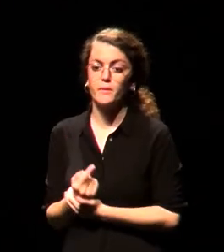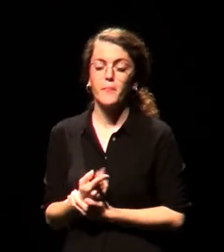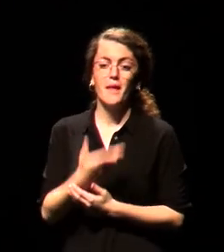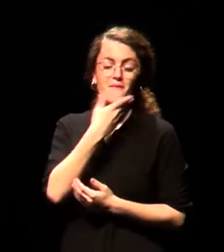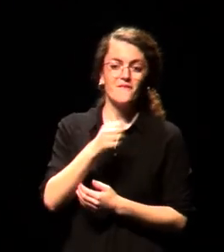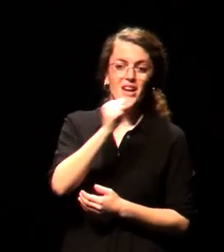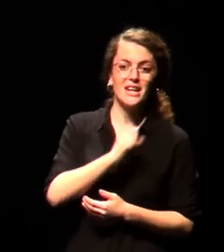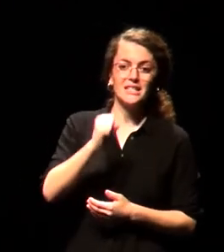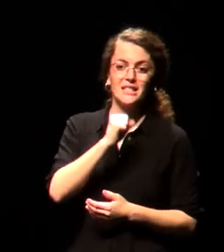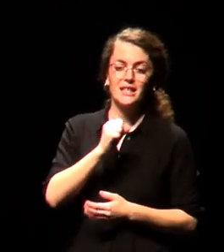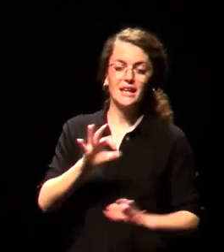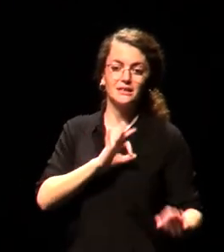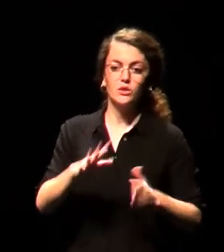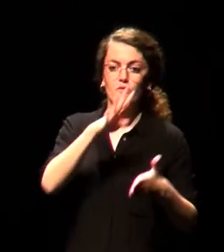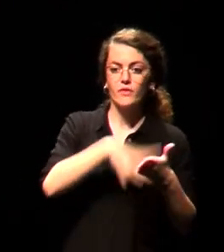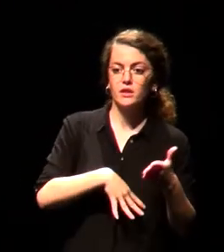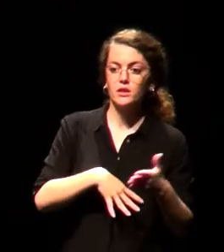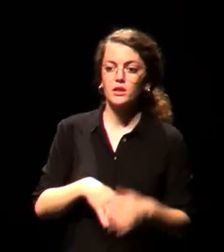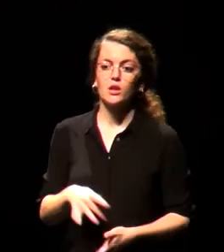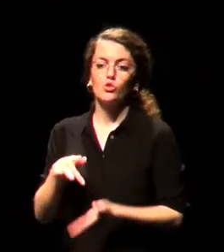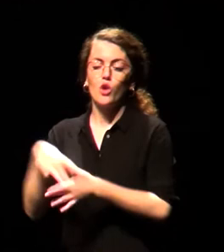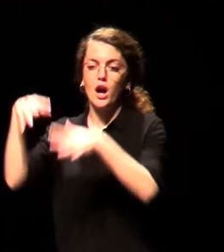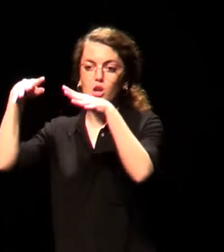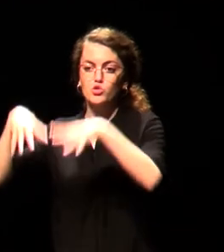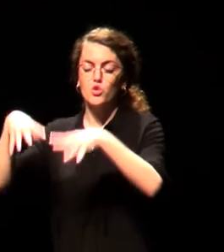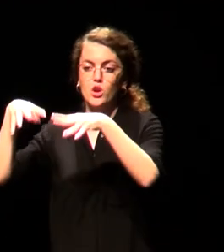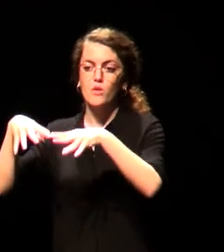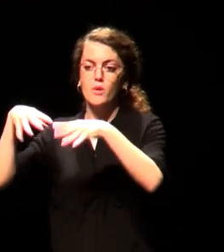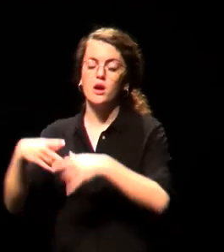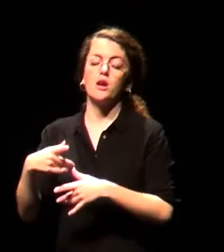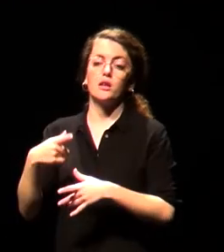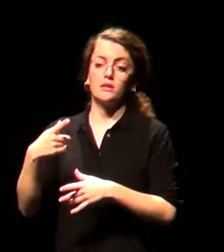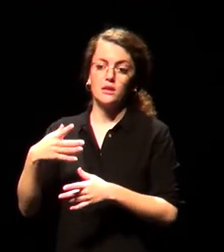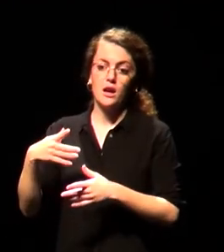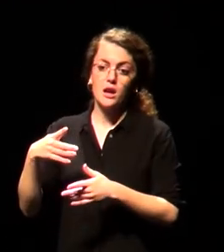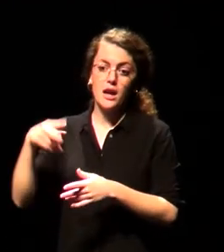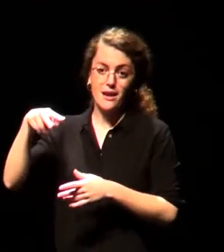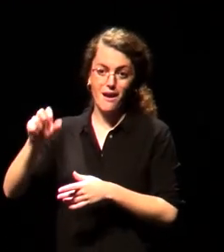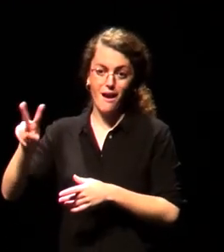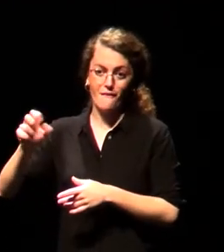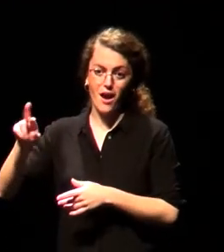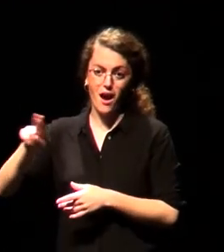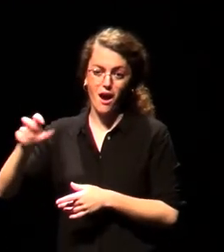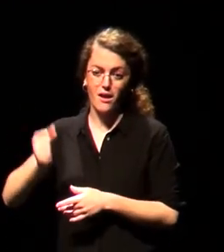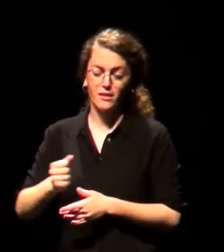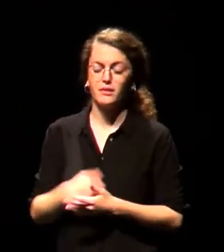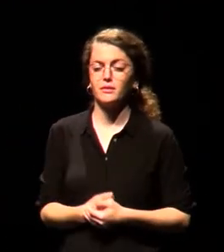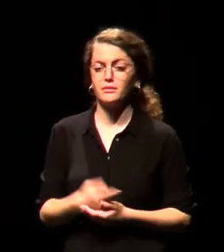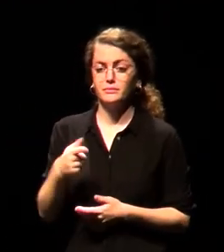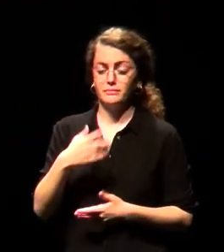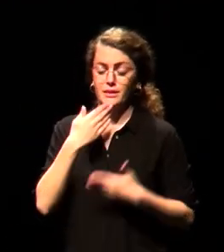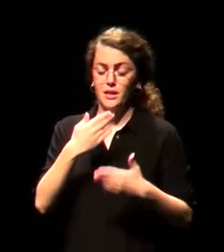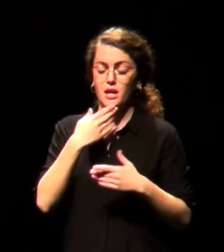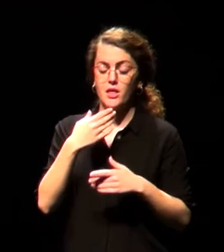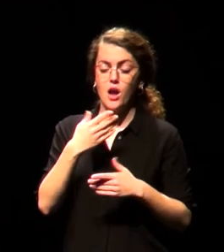Mientras Lleve, de la compañía artística Atena de Navarra. Quiero mencionar también otros dos colaboradores, la Fundación